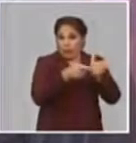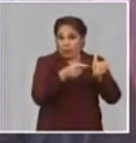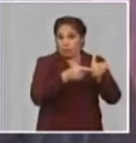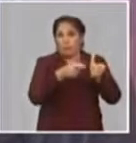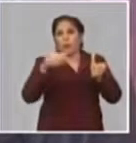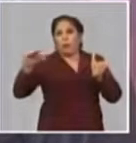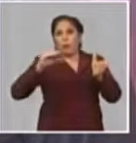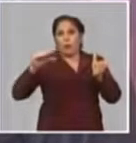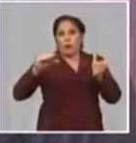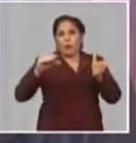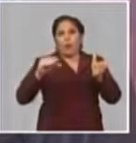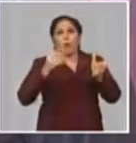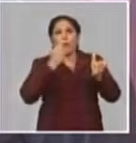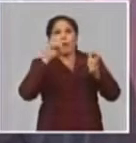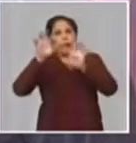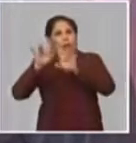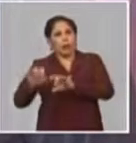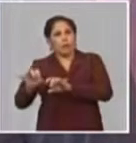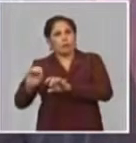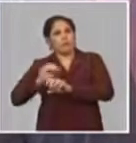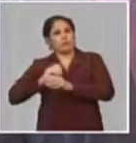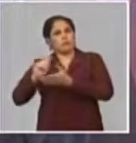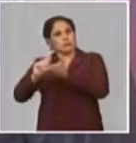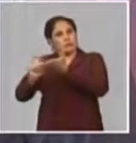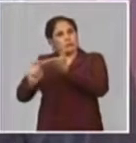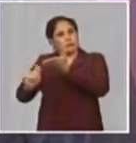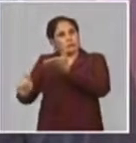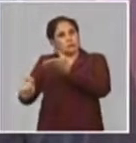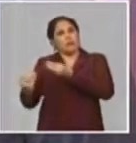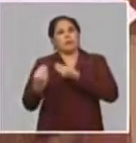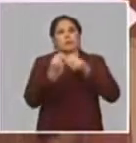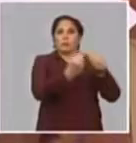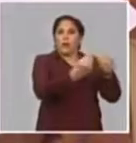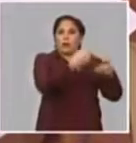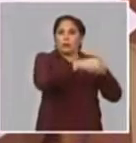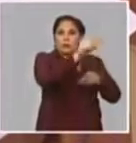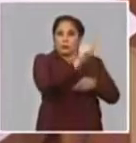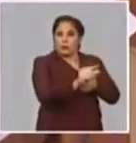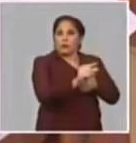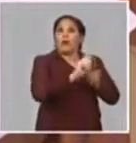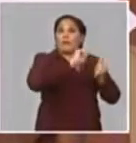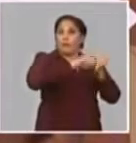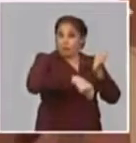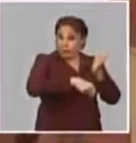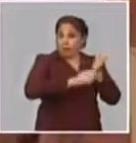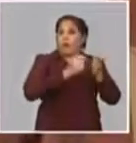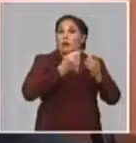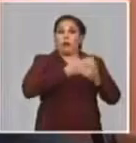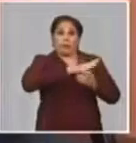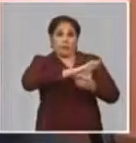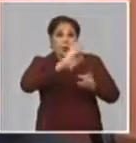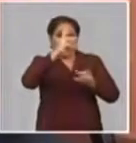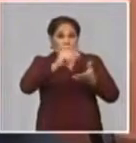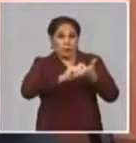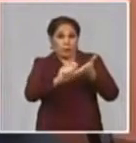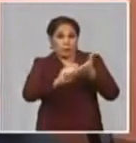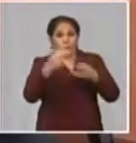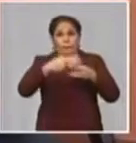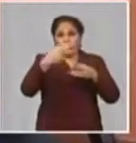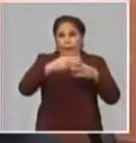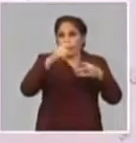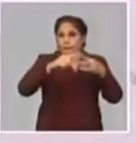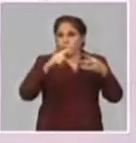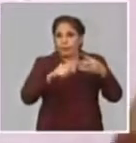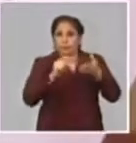o pensionado puede ser una carta, un documento, debidamente cumplimentado con la firma y el nombre de la entidad,